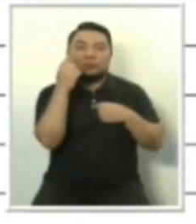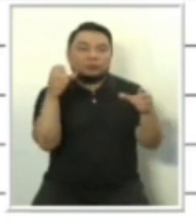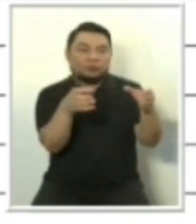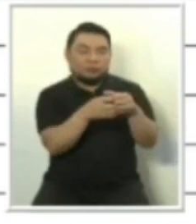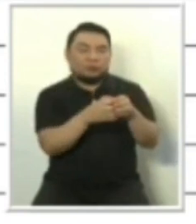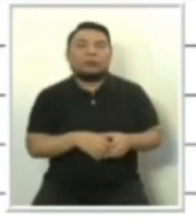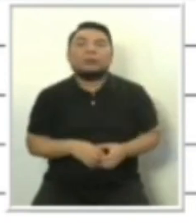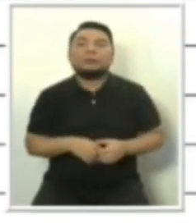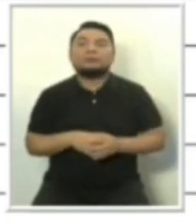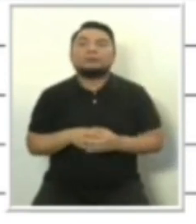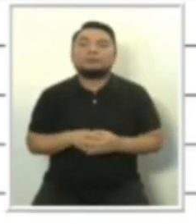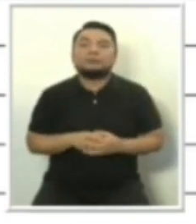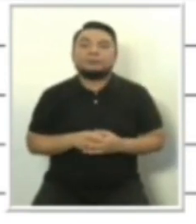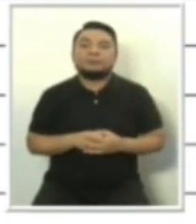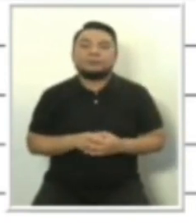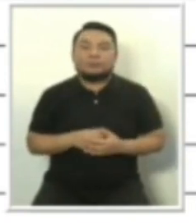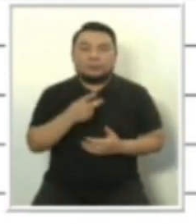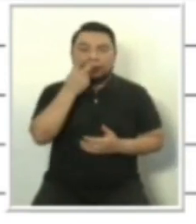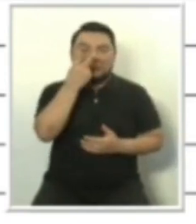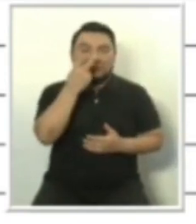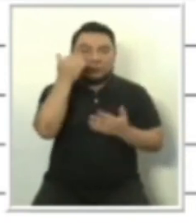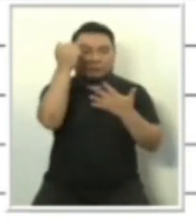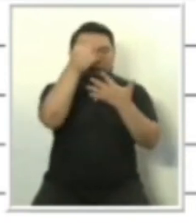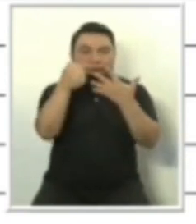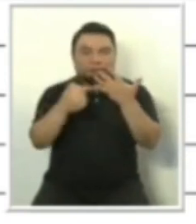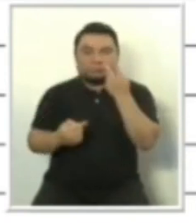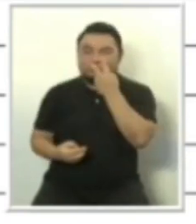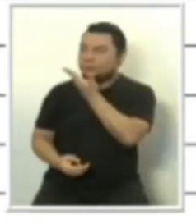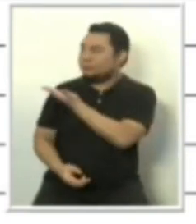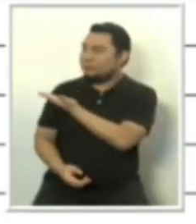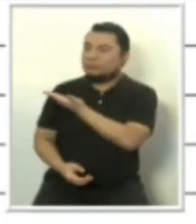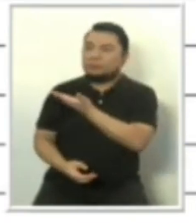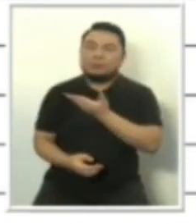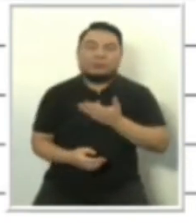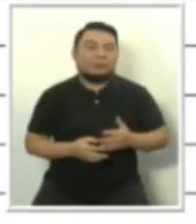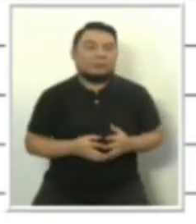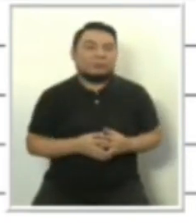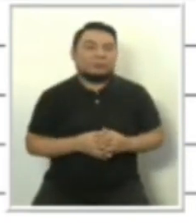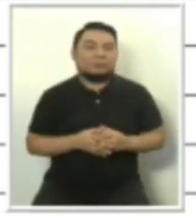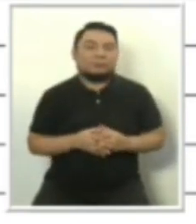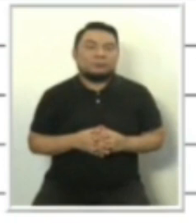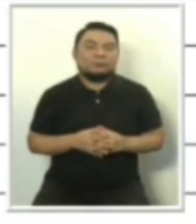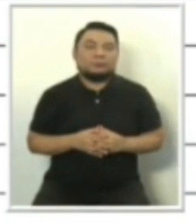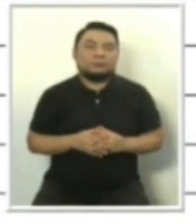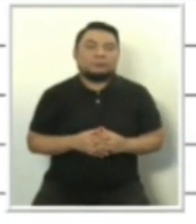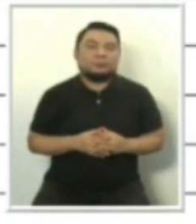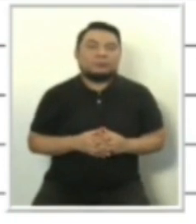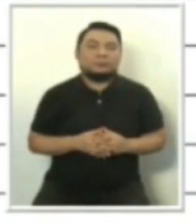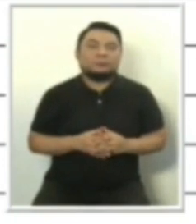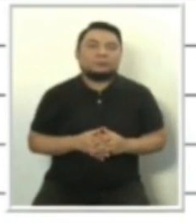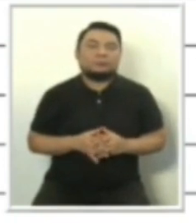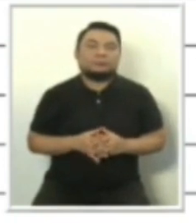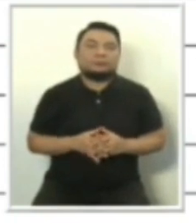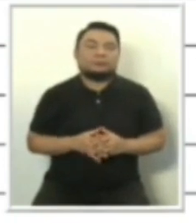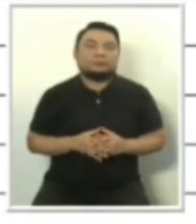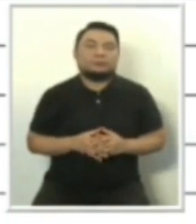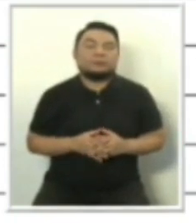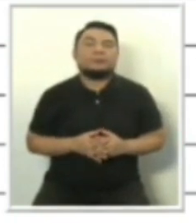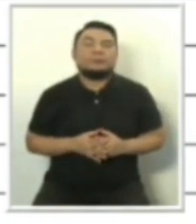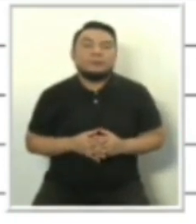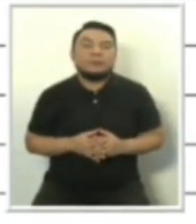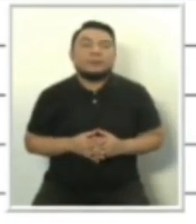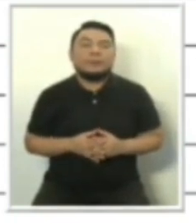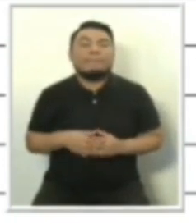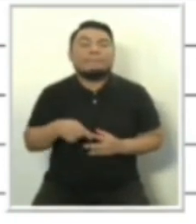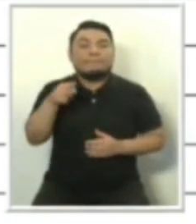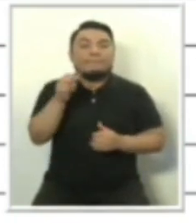Juntos por el Perú, Victoria Nacional, Partido Popular Cristiano, PPC, Fuerza Popular, Frente Amplio por Justicia, Vida y Libertad. Y Alianza para el Progreso, los candidatos